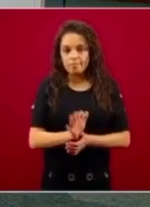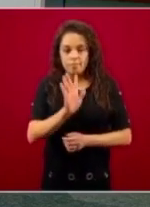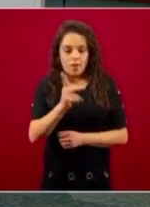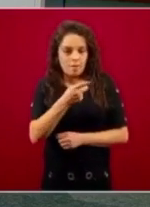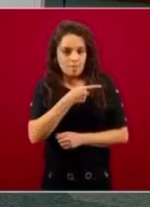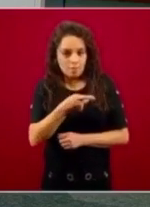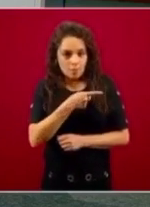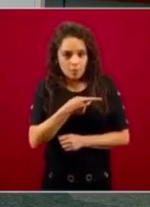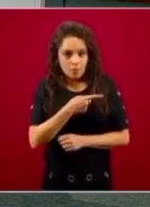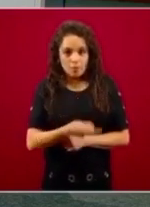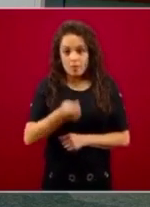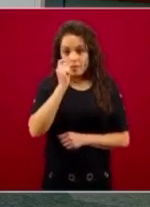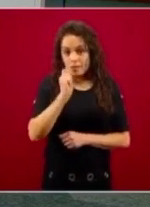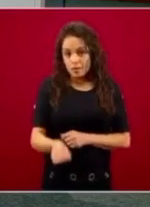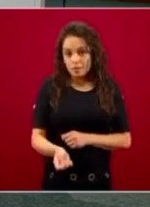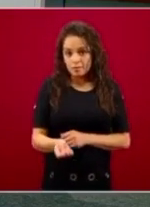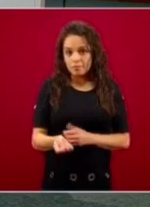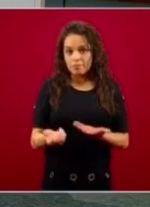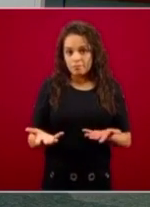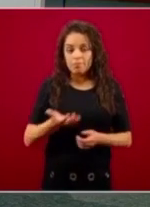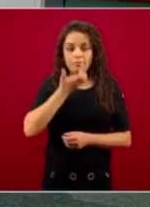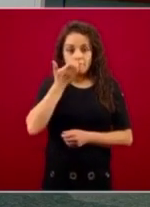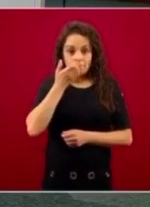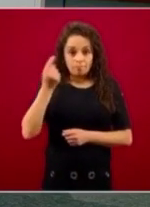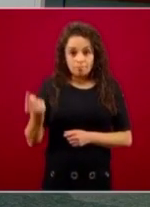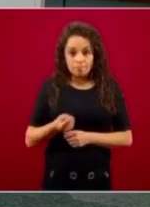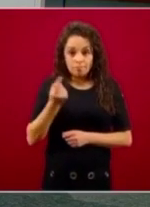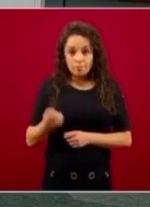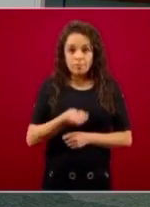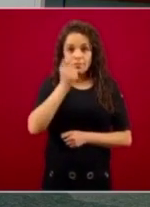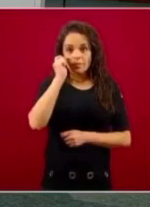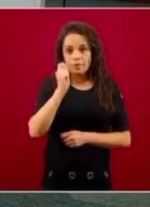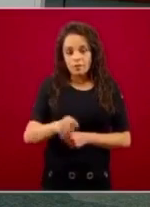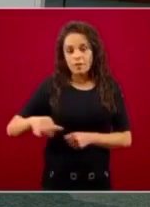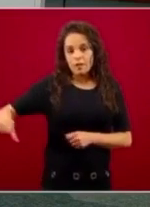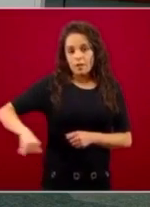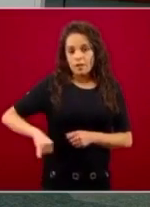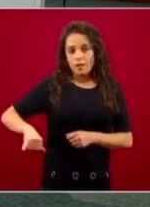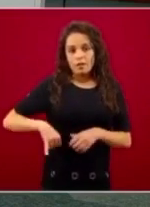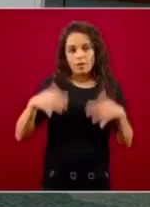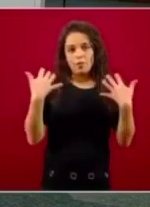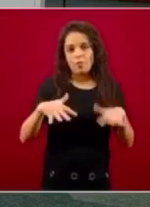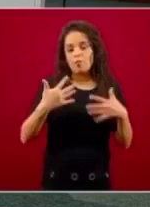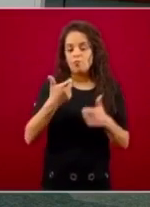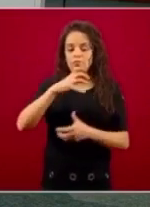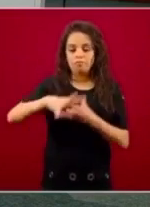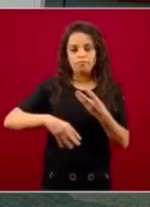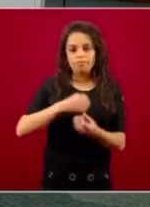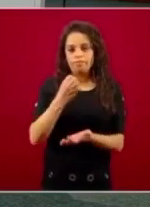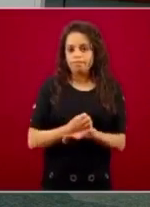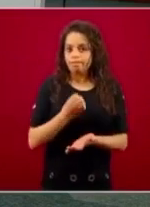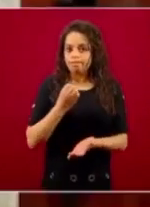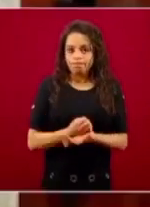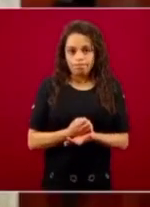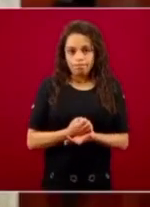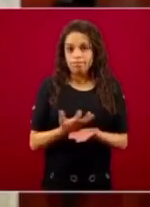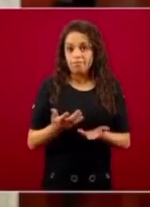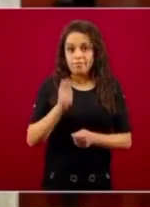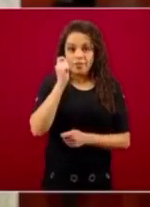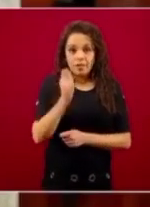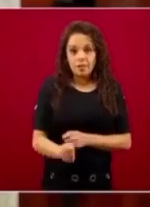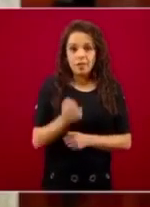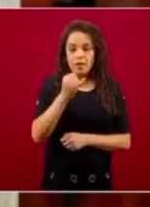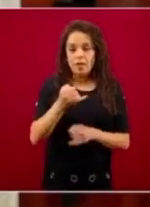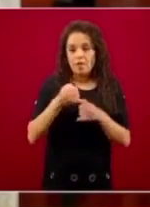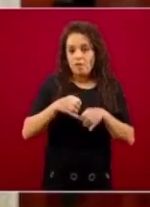tradicionalmente atropellados por los grandes intereses económicos, ignorados por los medios de información